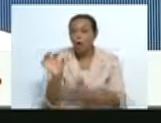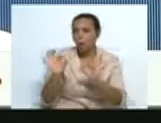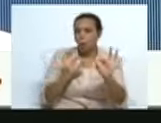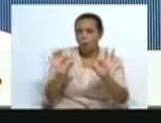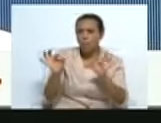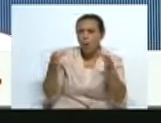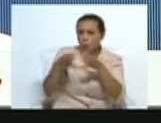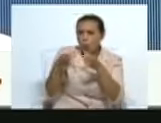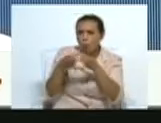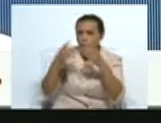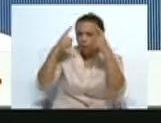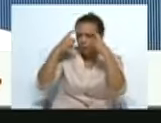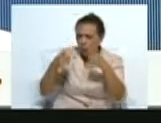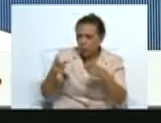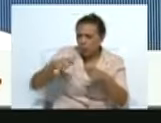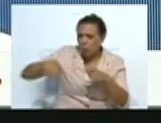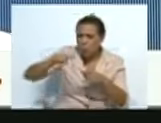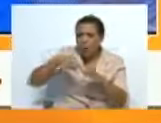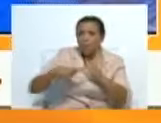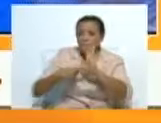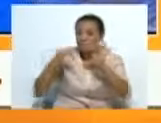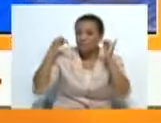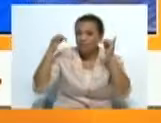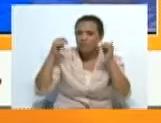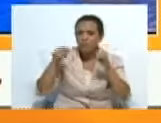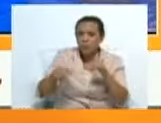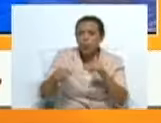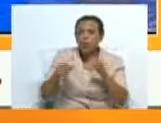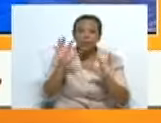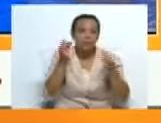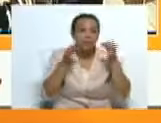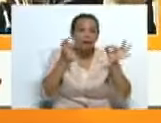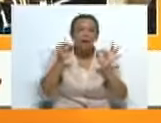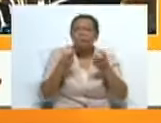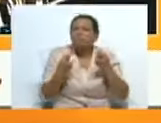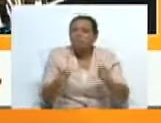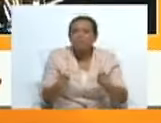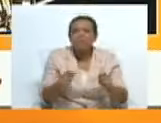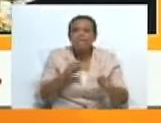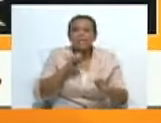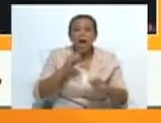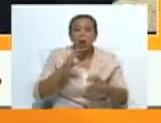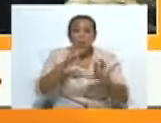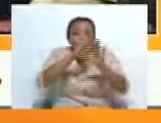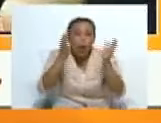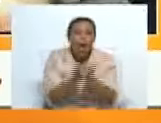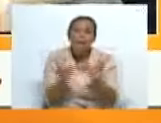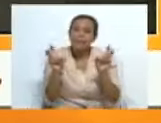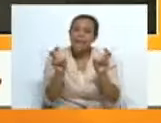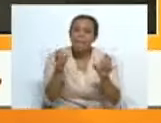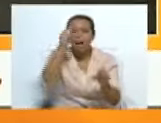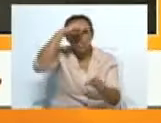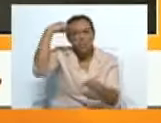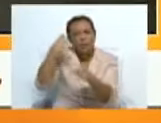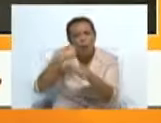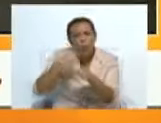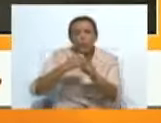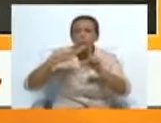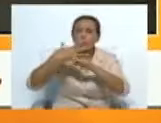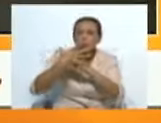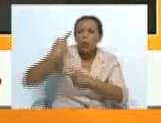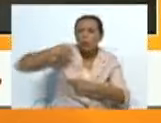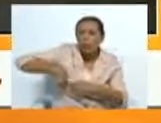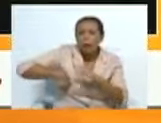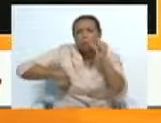agrupación instabilivagante presentamos al Festival, es una obra que trata a nivel universal del tema de los obreros, de las condiciones de los